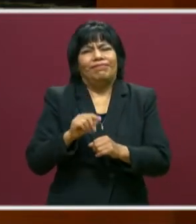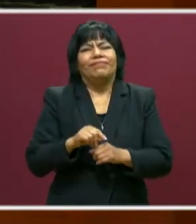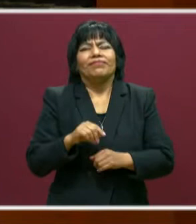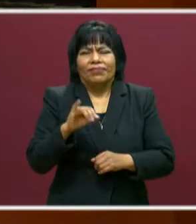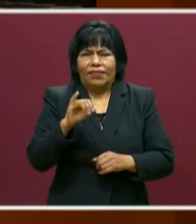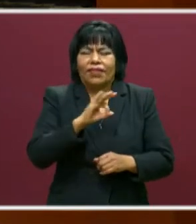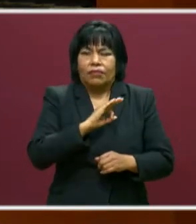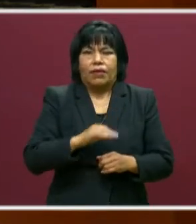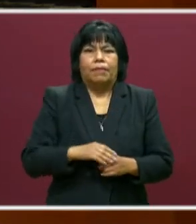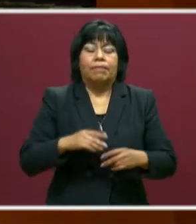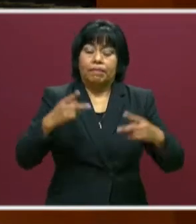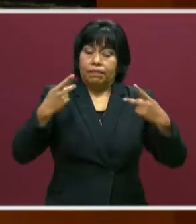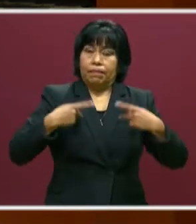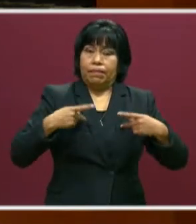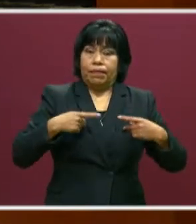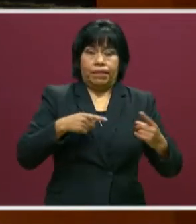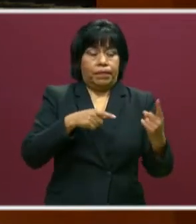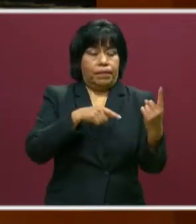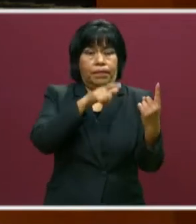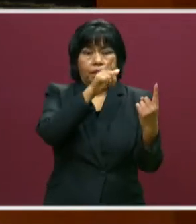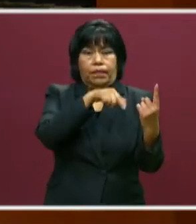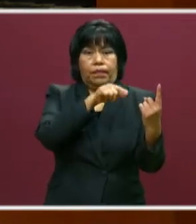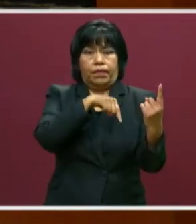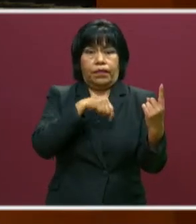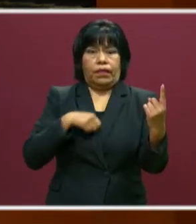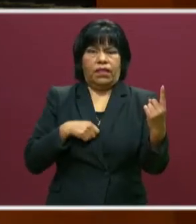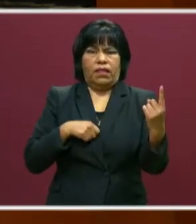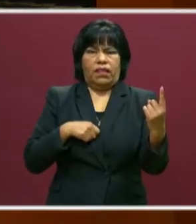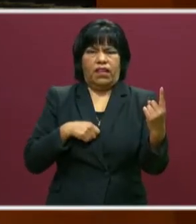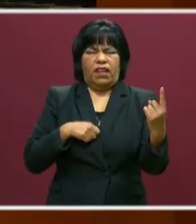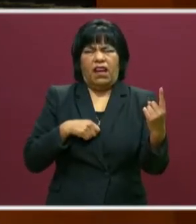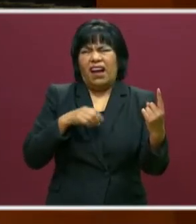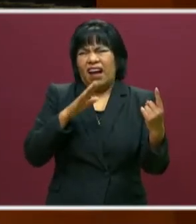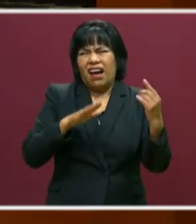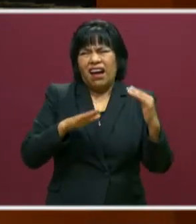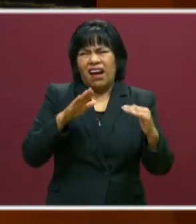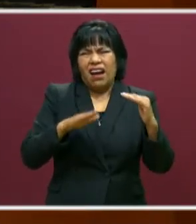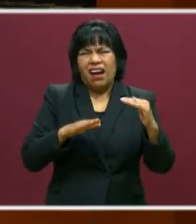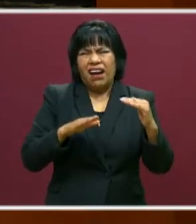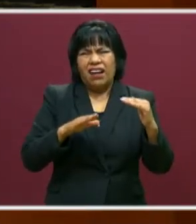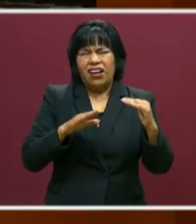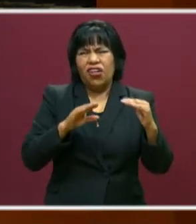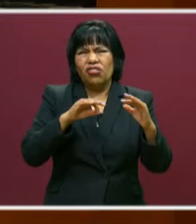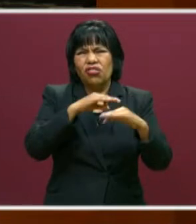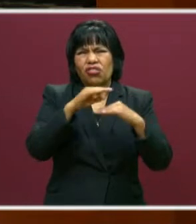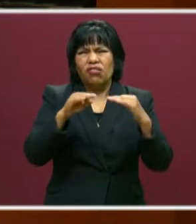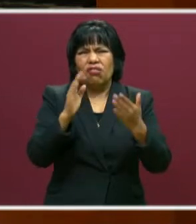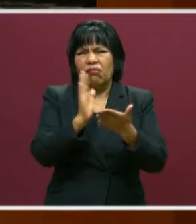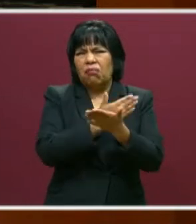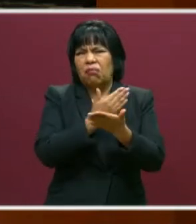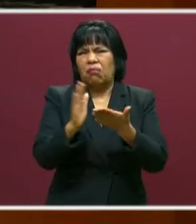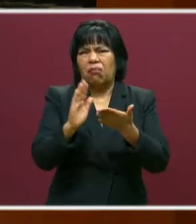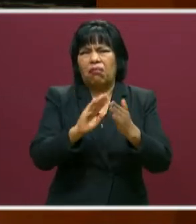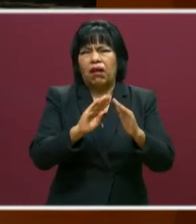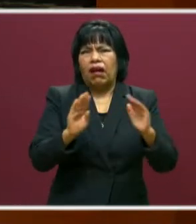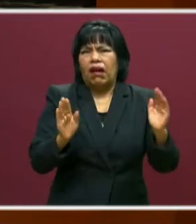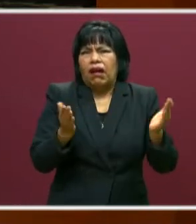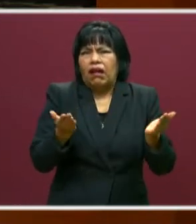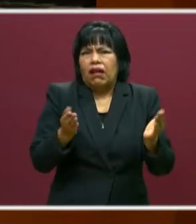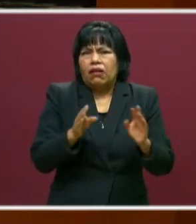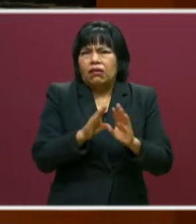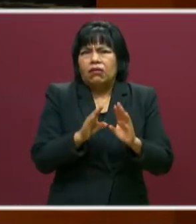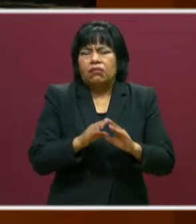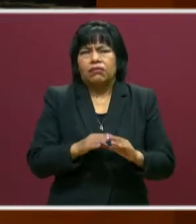Mira, los seres humanos casi, casi dividimos todo, desunimos todo. Por ejemplo, dividimos